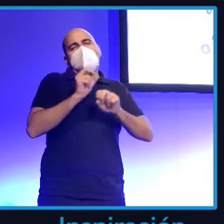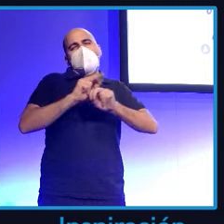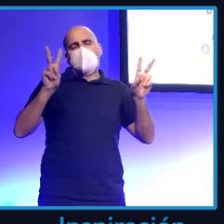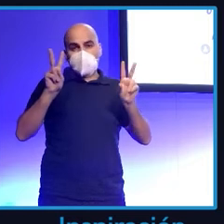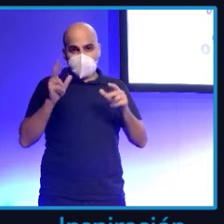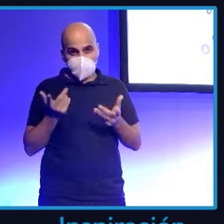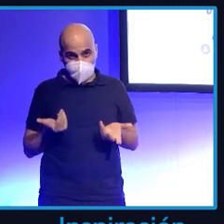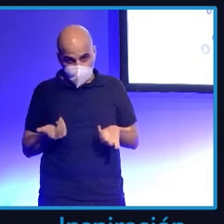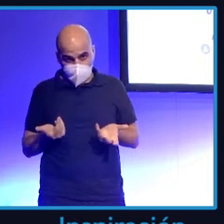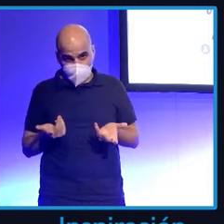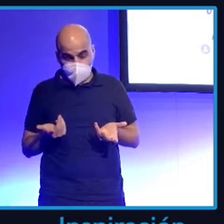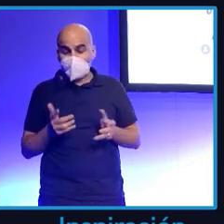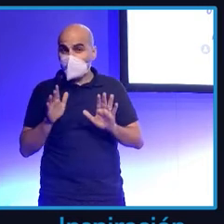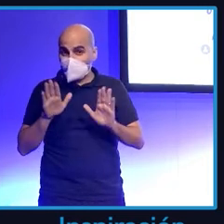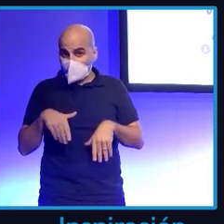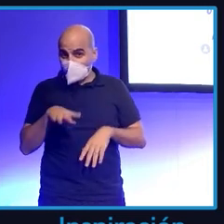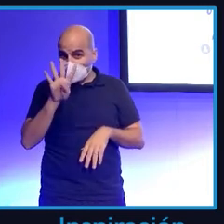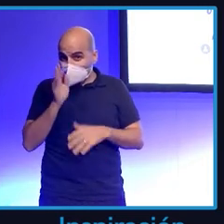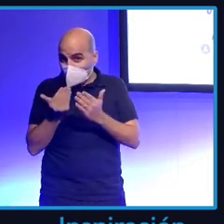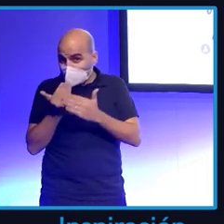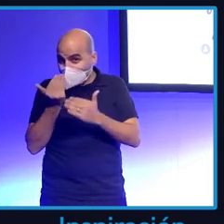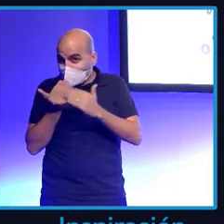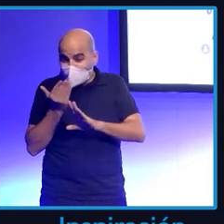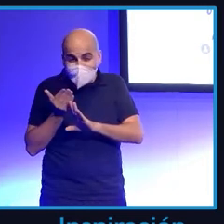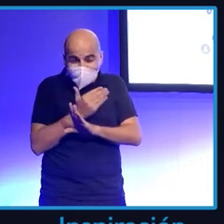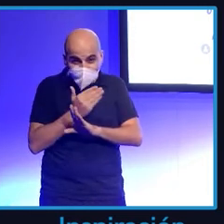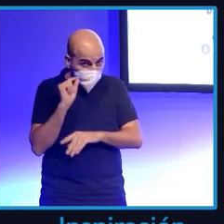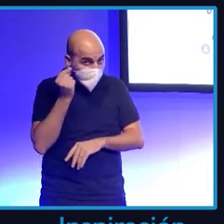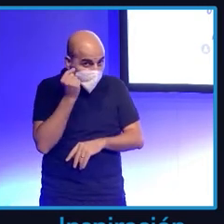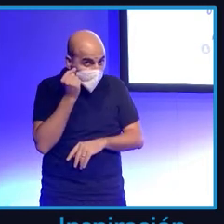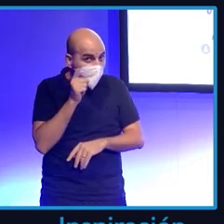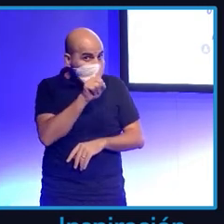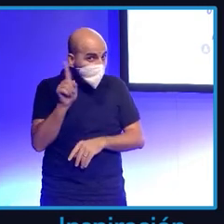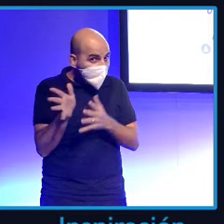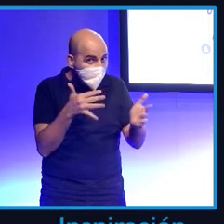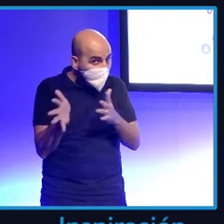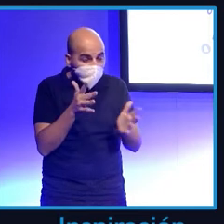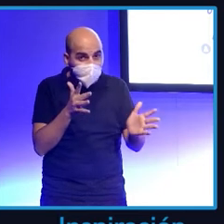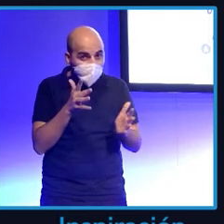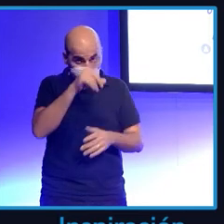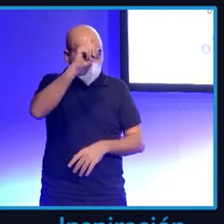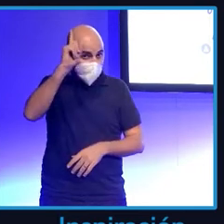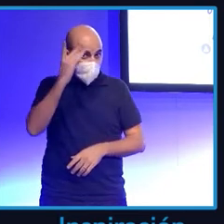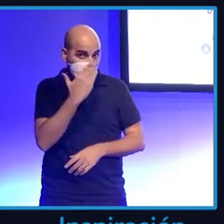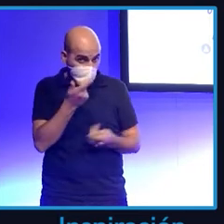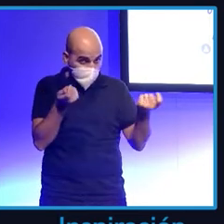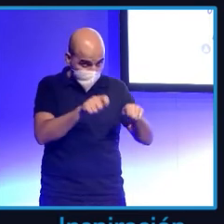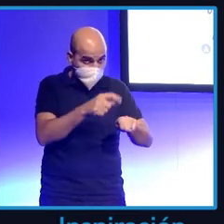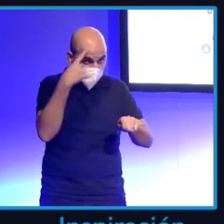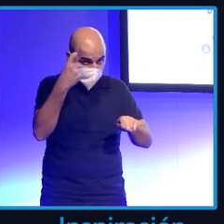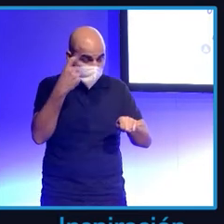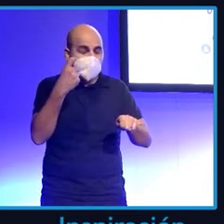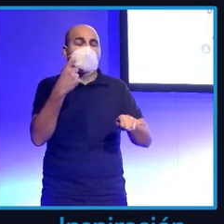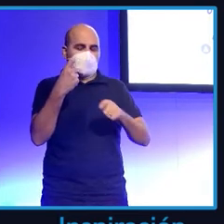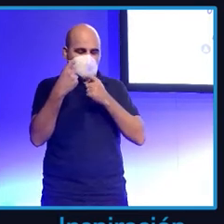Cuatro días antes, bueno, 11 de marzo, os suena el día, fue el día que en Madrid cerraron los coles. Hice esta infografía. ¿Los niños pueden